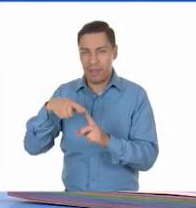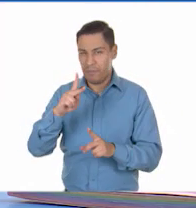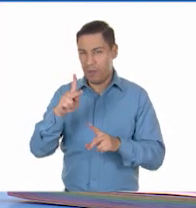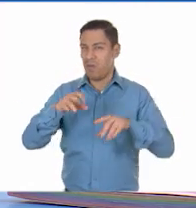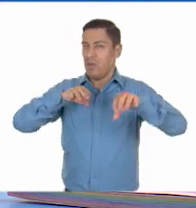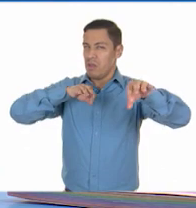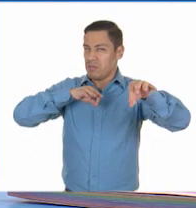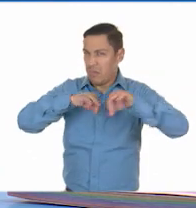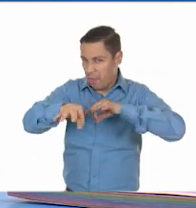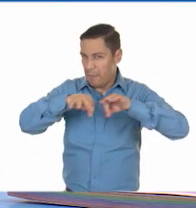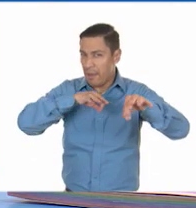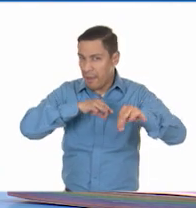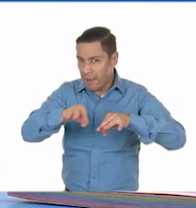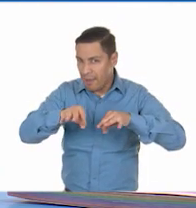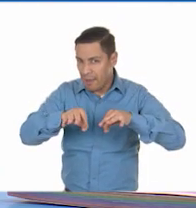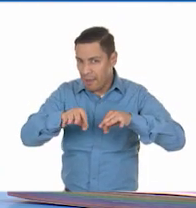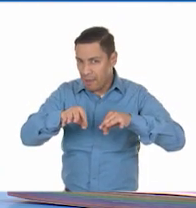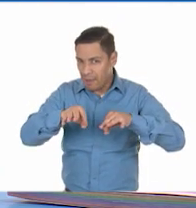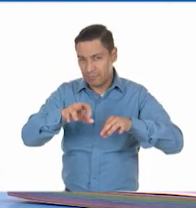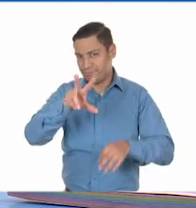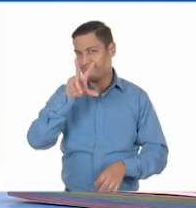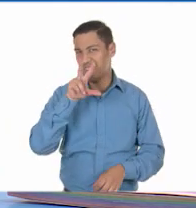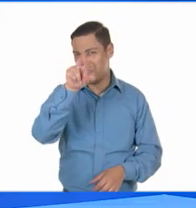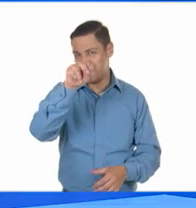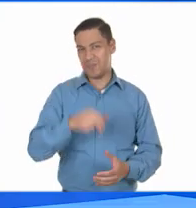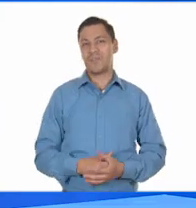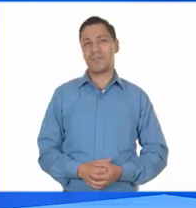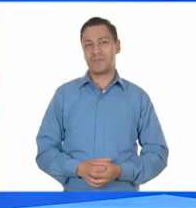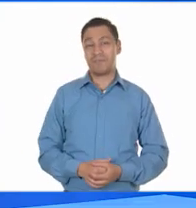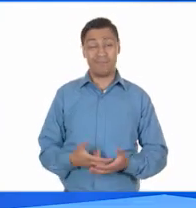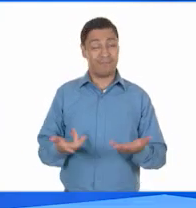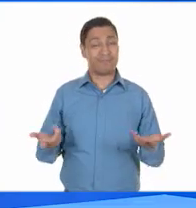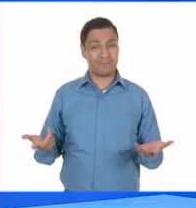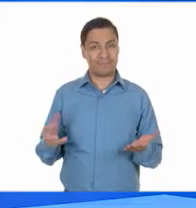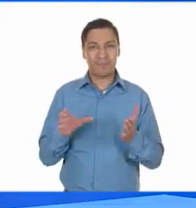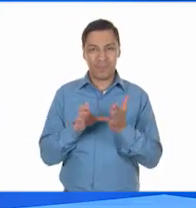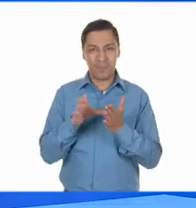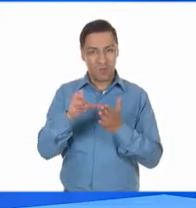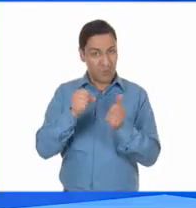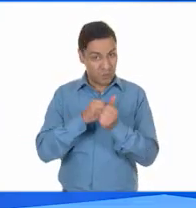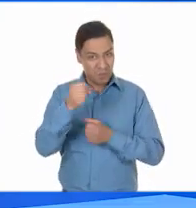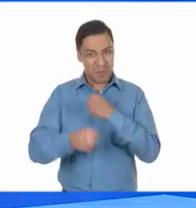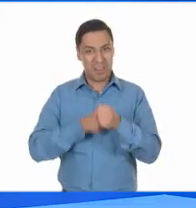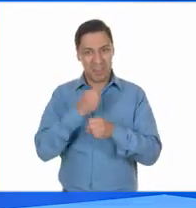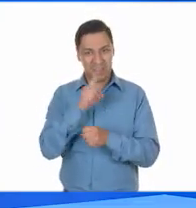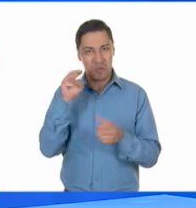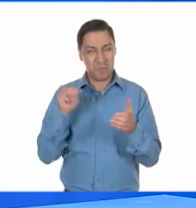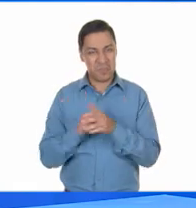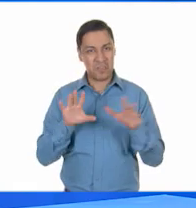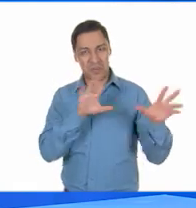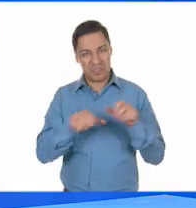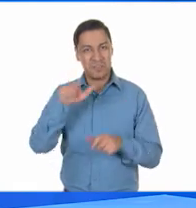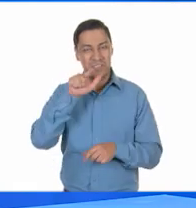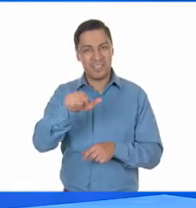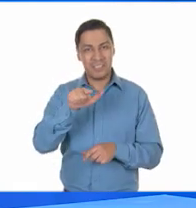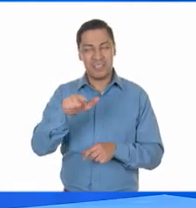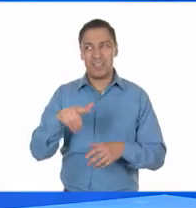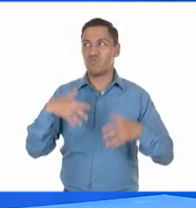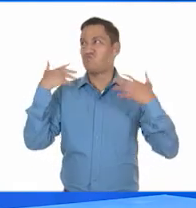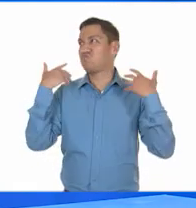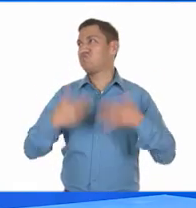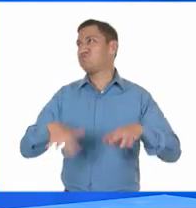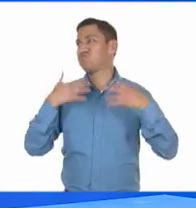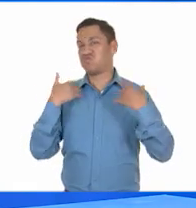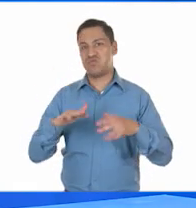no deben trabajar. La Constitución de 1917 fue un gran